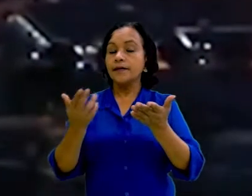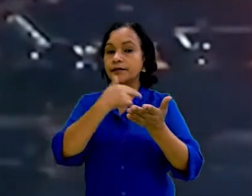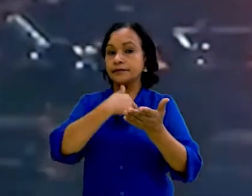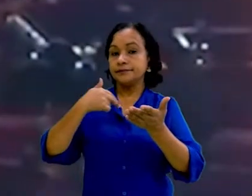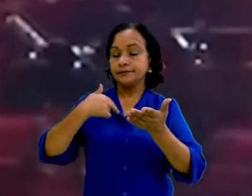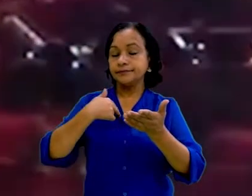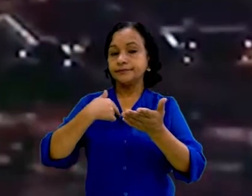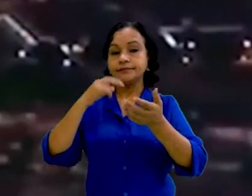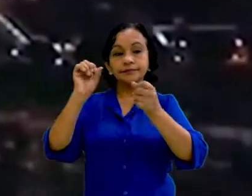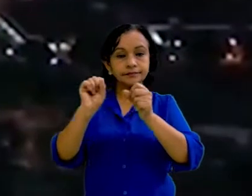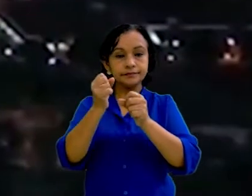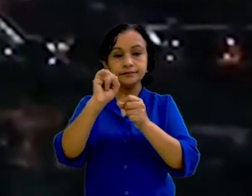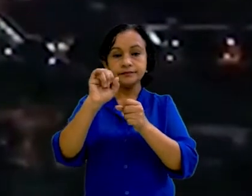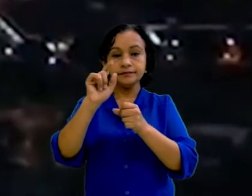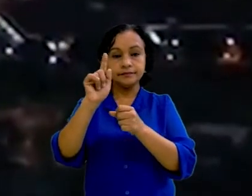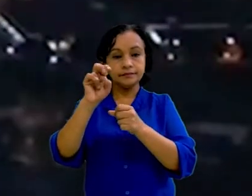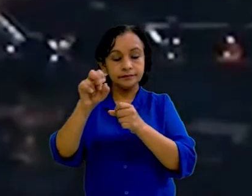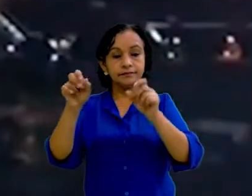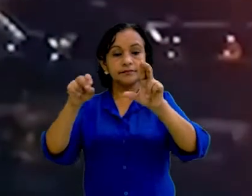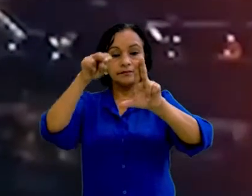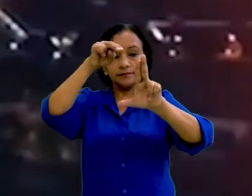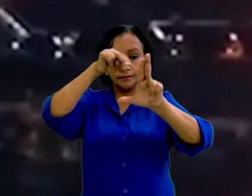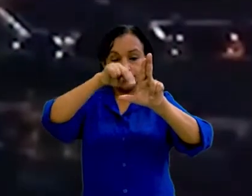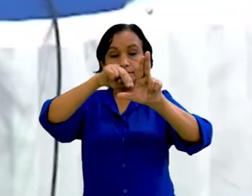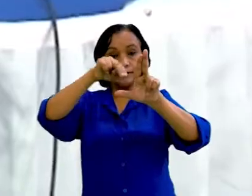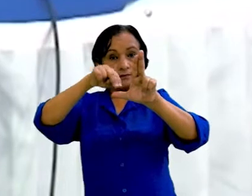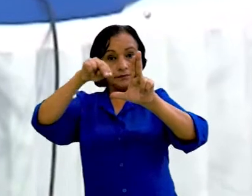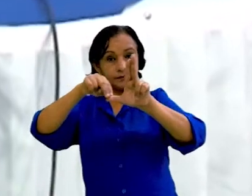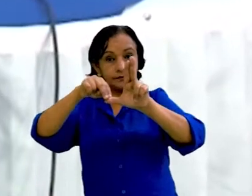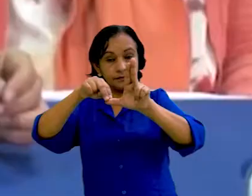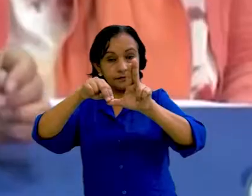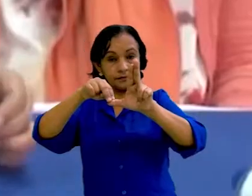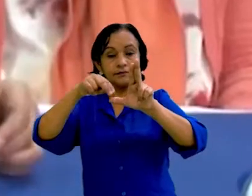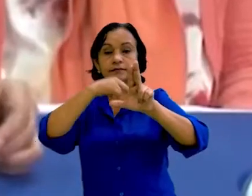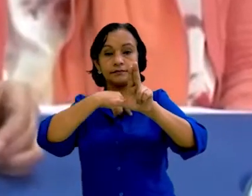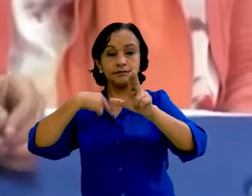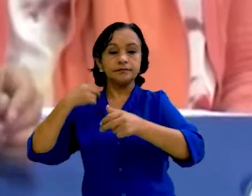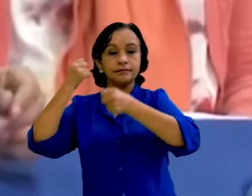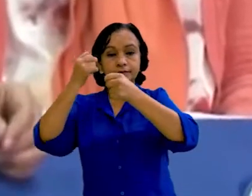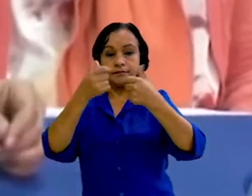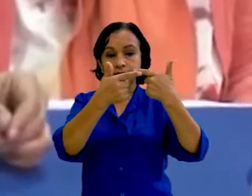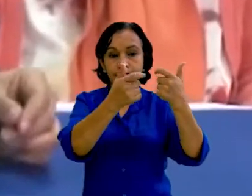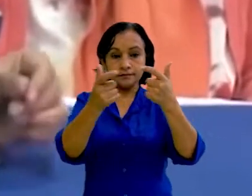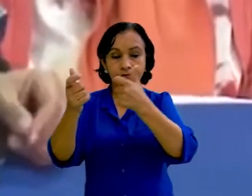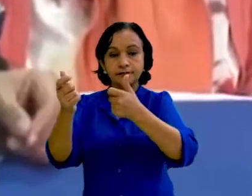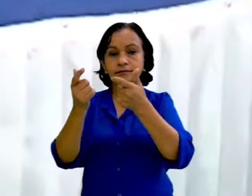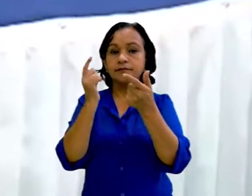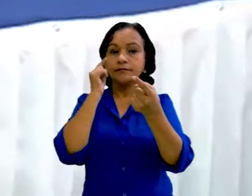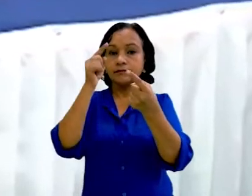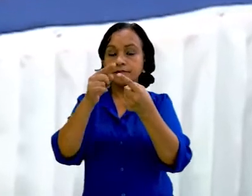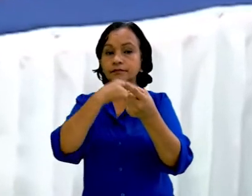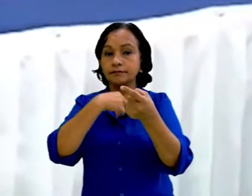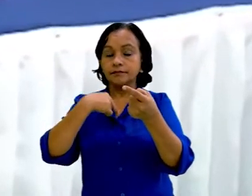Sistema Nacional para la Prevención, Mitigación y Atención a Desastres, SINAPRED, se ajusta y reestructura con el objetivo de